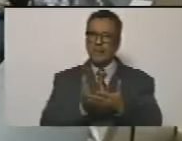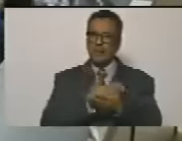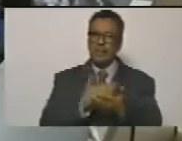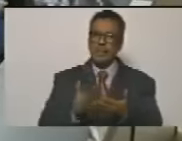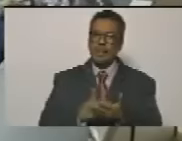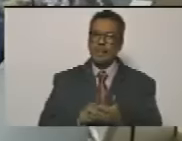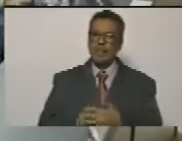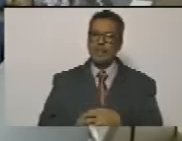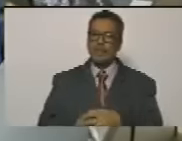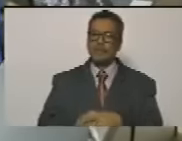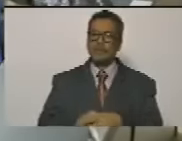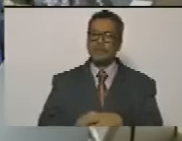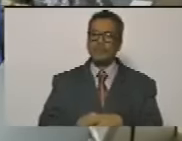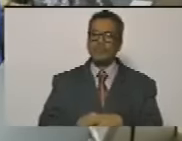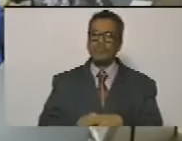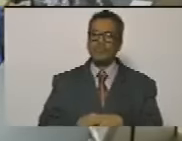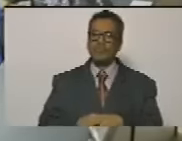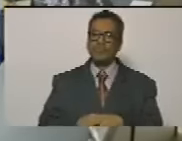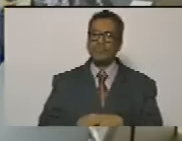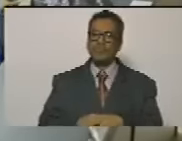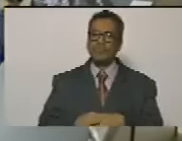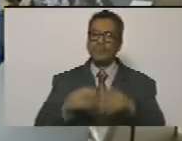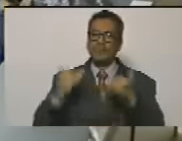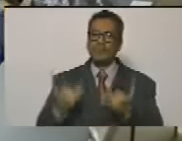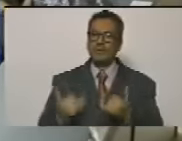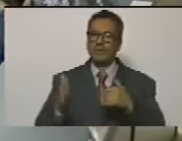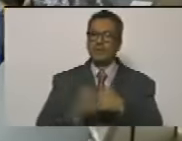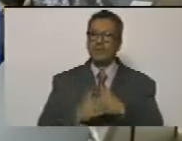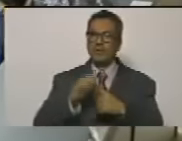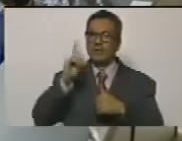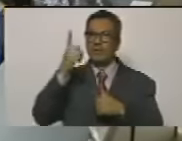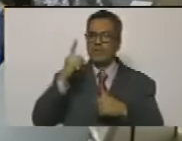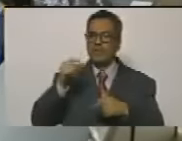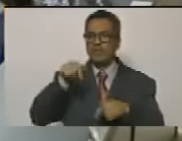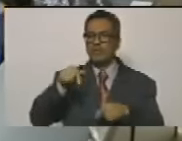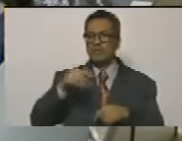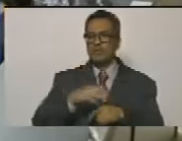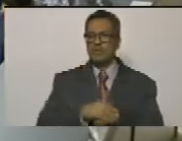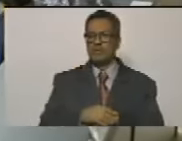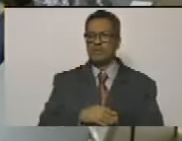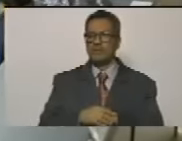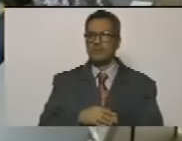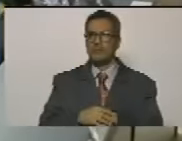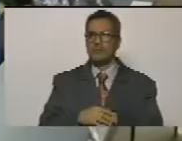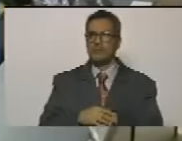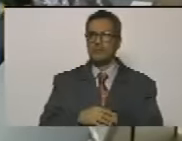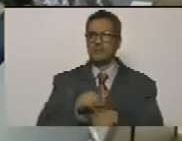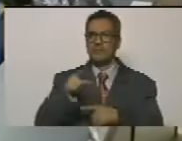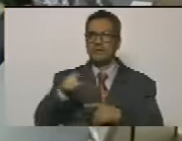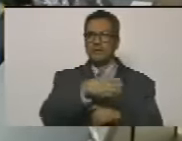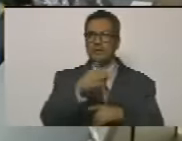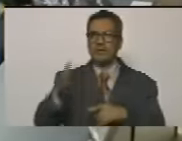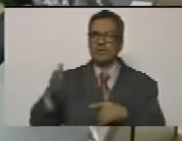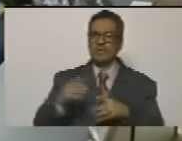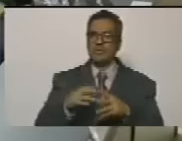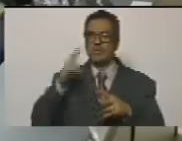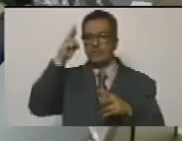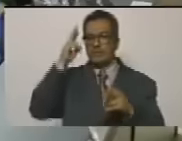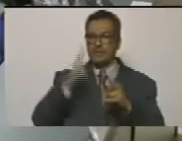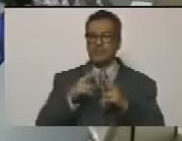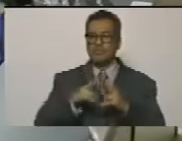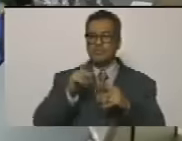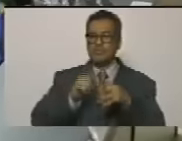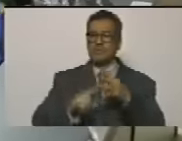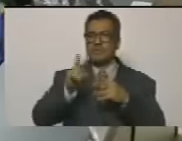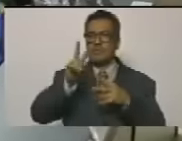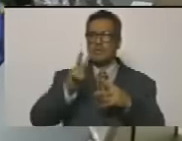escribir ya saqué un primer tomo que por cierto está por allí te saco dos ediciones